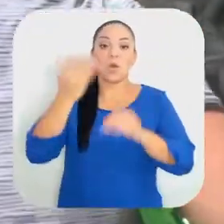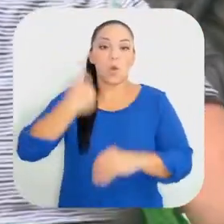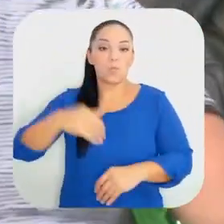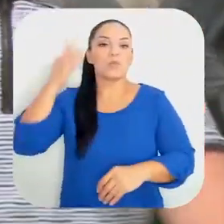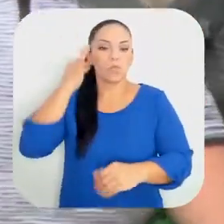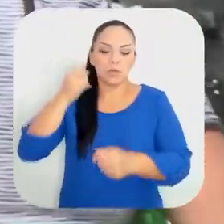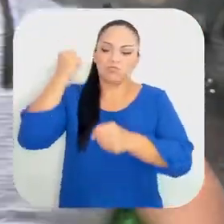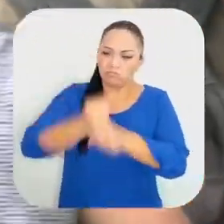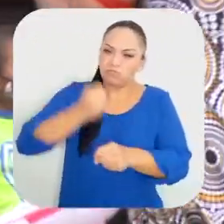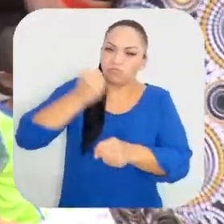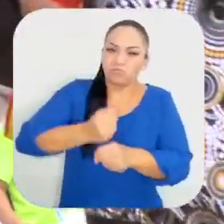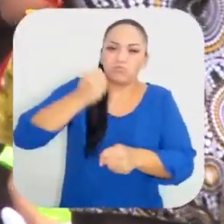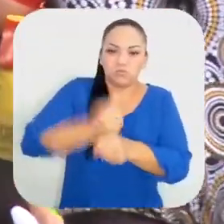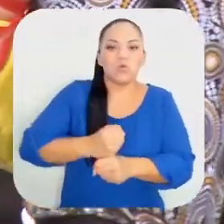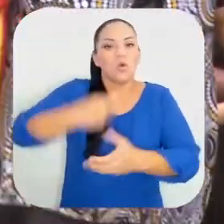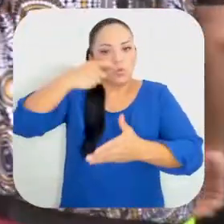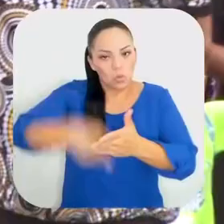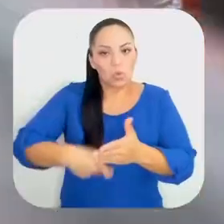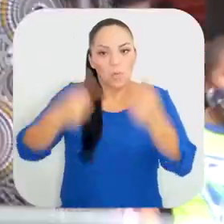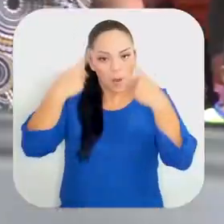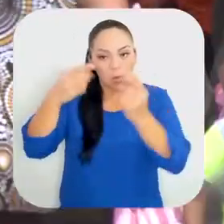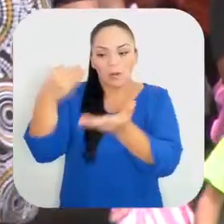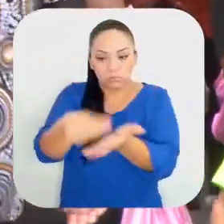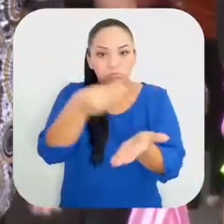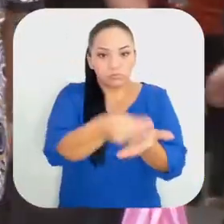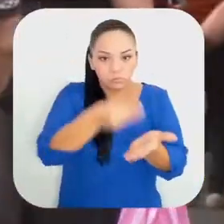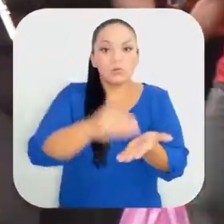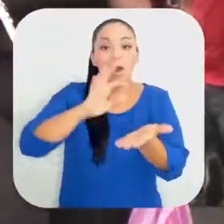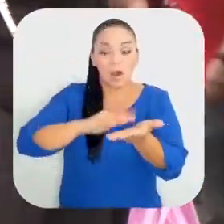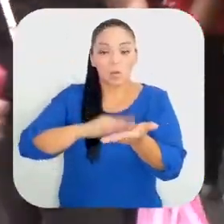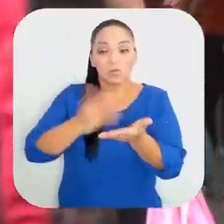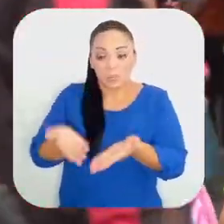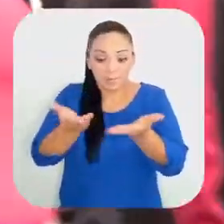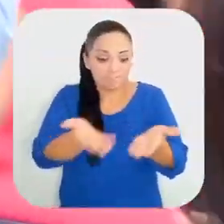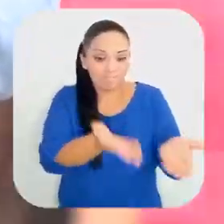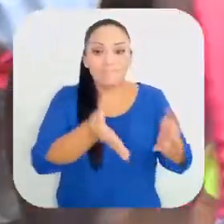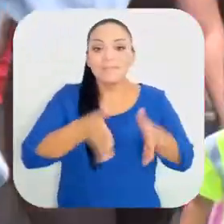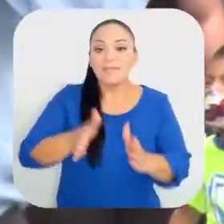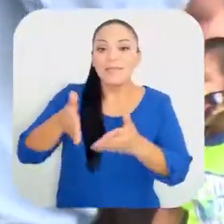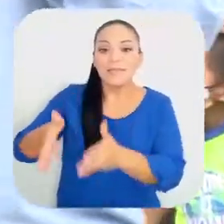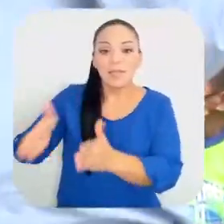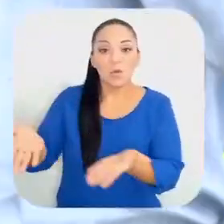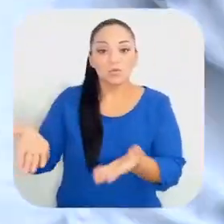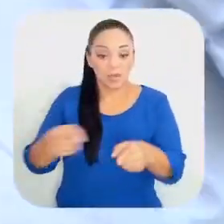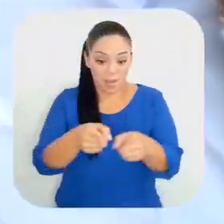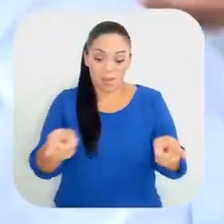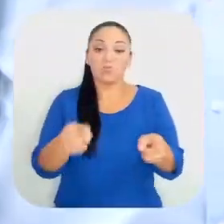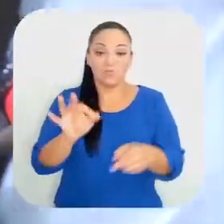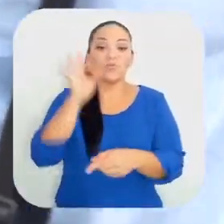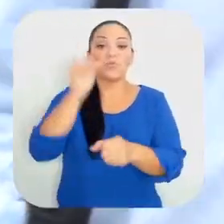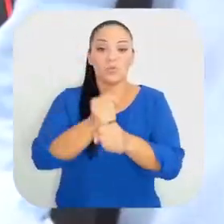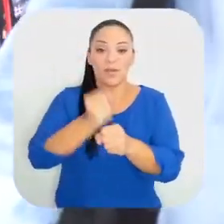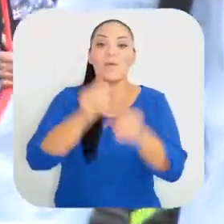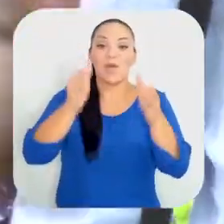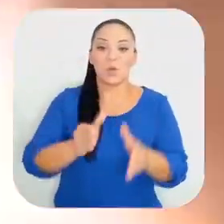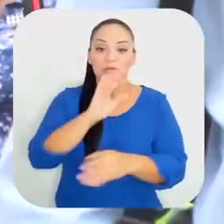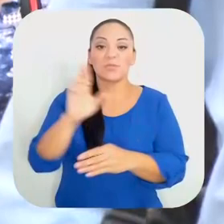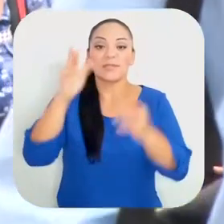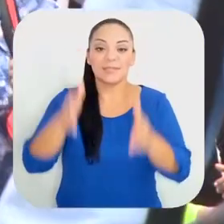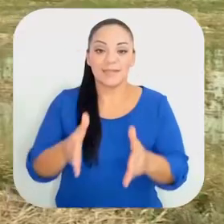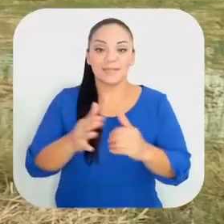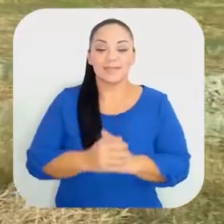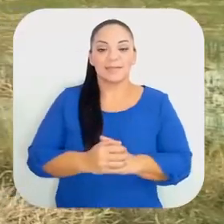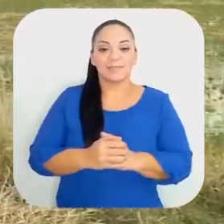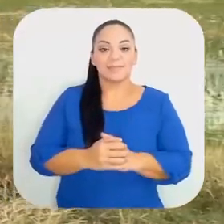de todo un pueblo. Hombres y mujeres que tienen la preocupación de llenar el estómago de sus hijos. El futuro de Costa Rica.